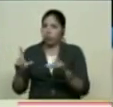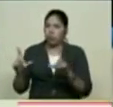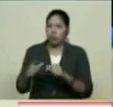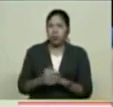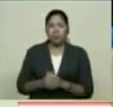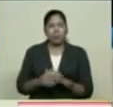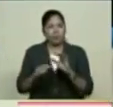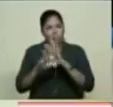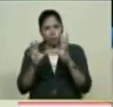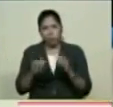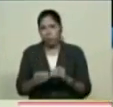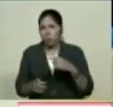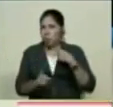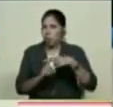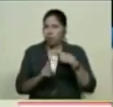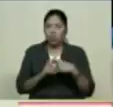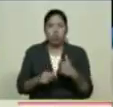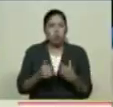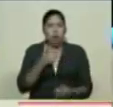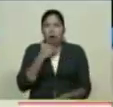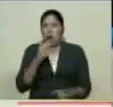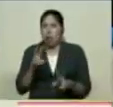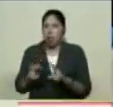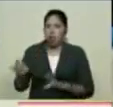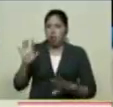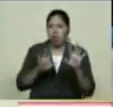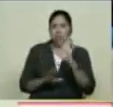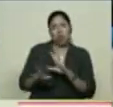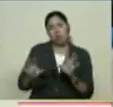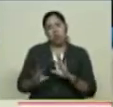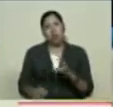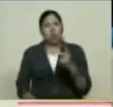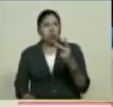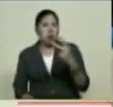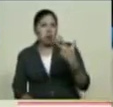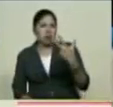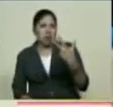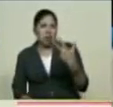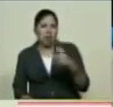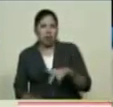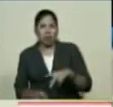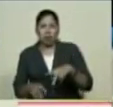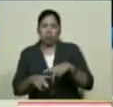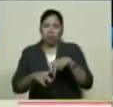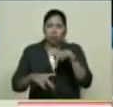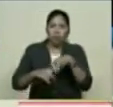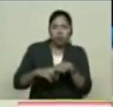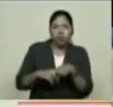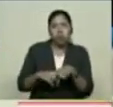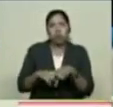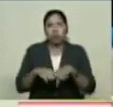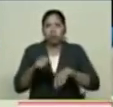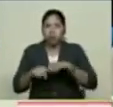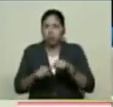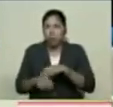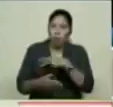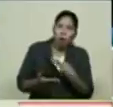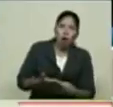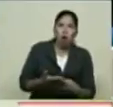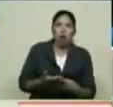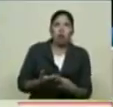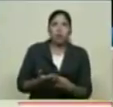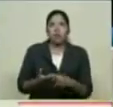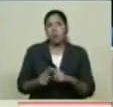positivo Sin ningún tipo De novedad Dos, tres caídas Que fueron atendidas En el acto Y bueno El